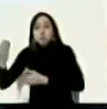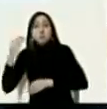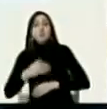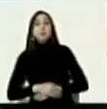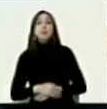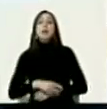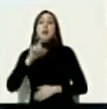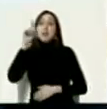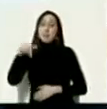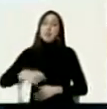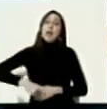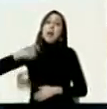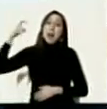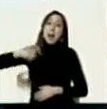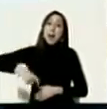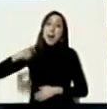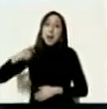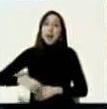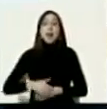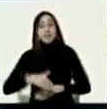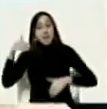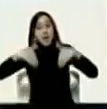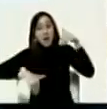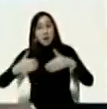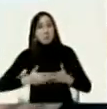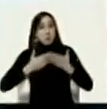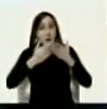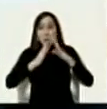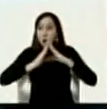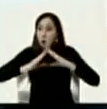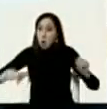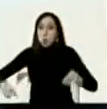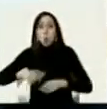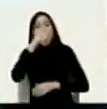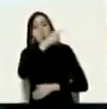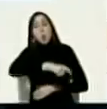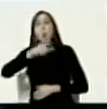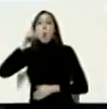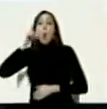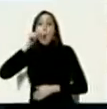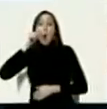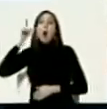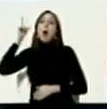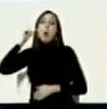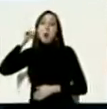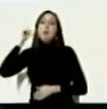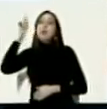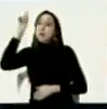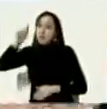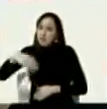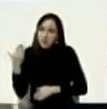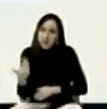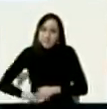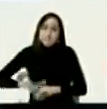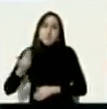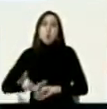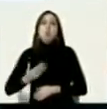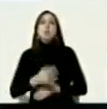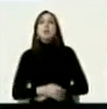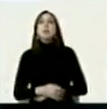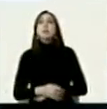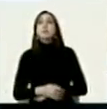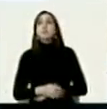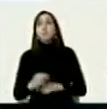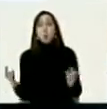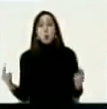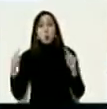implica garantías electorales para todas y para todos garantías políticas para todos y para todos un elemento fundamental que conocen